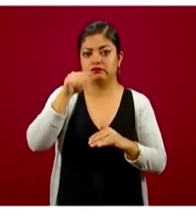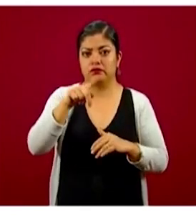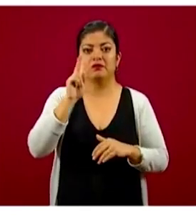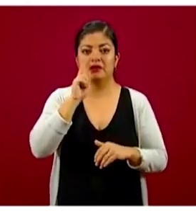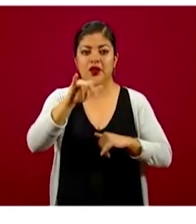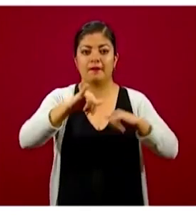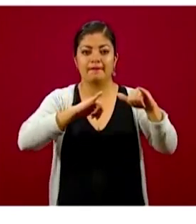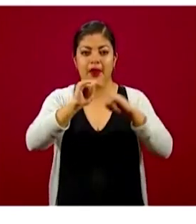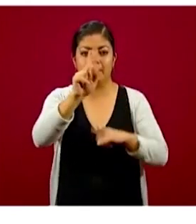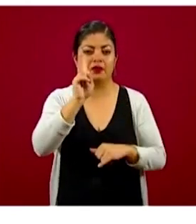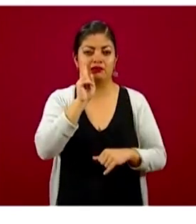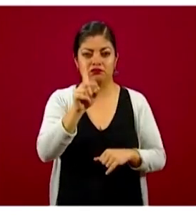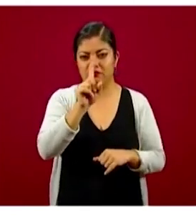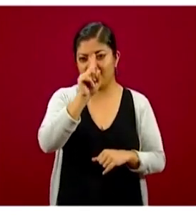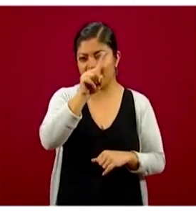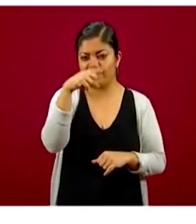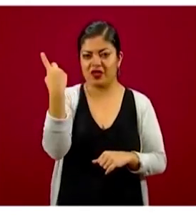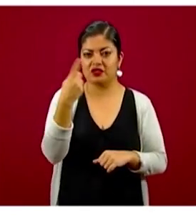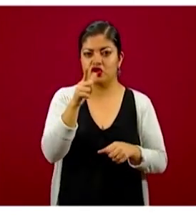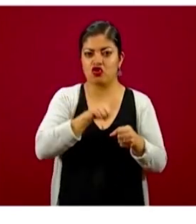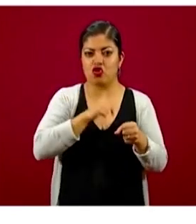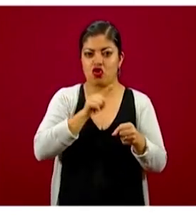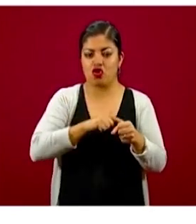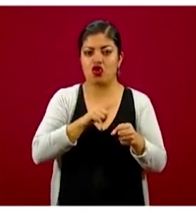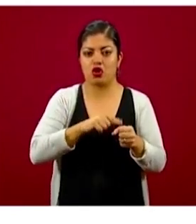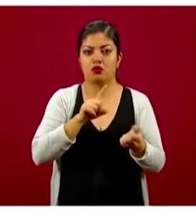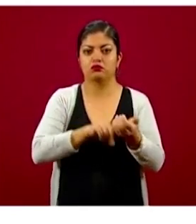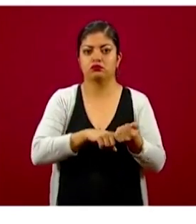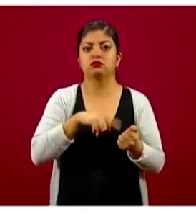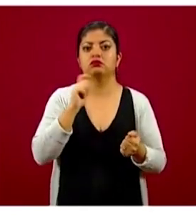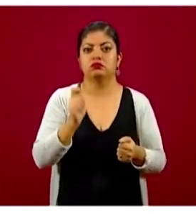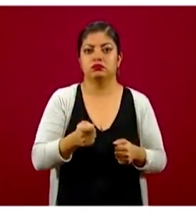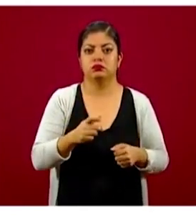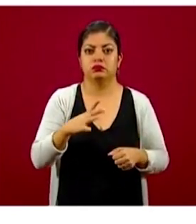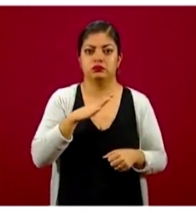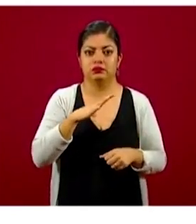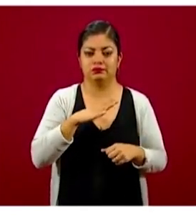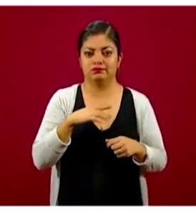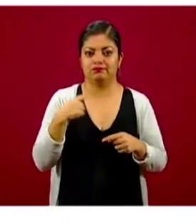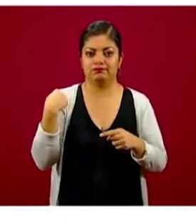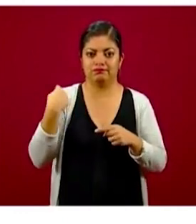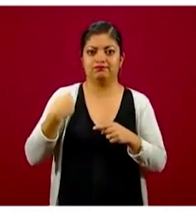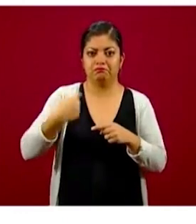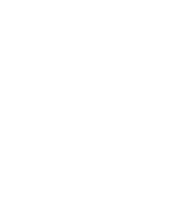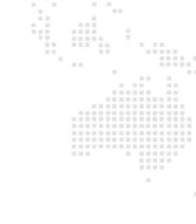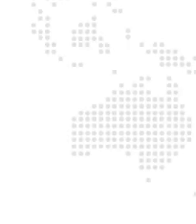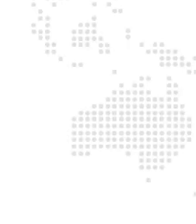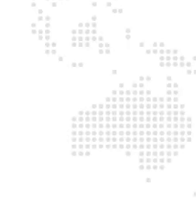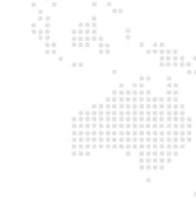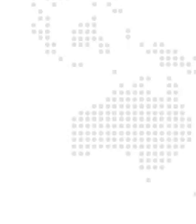que en sus colores prácticamente también se ha mantenido estable en los últimos días.